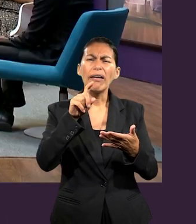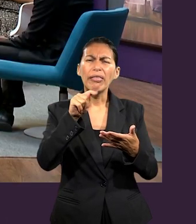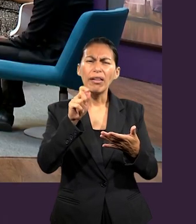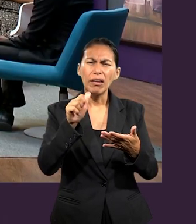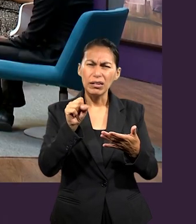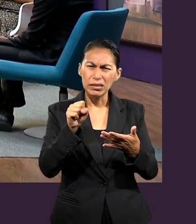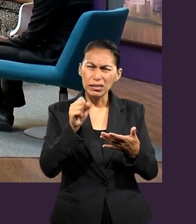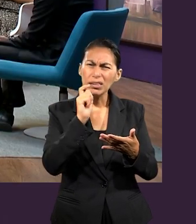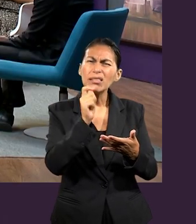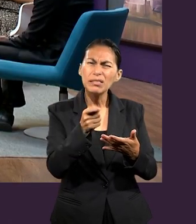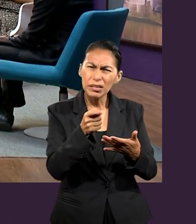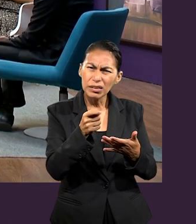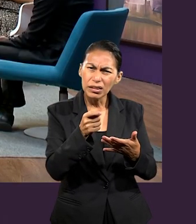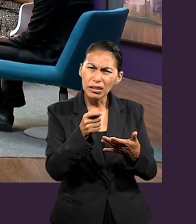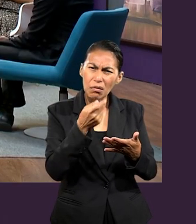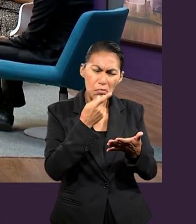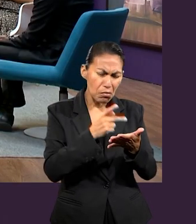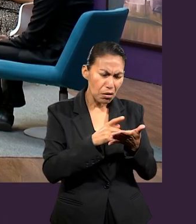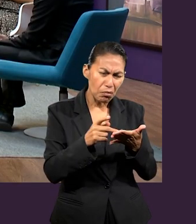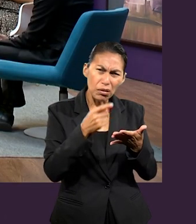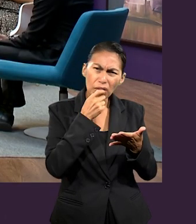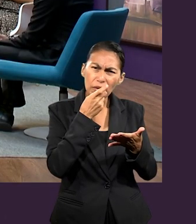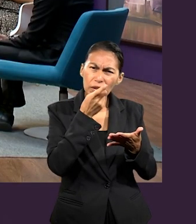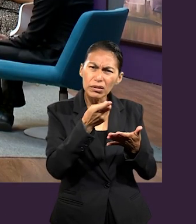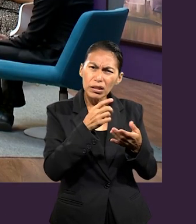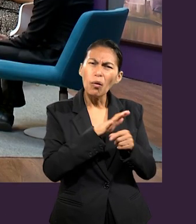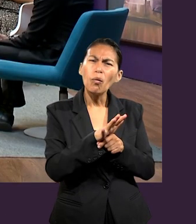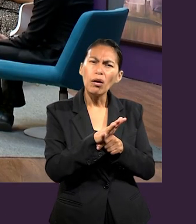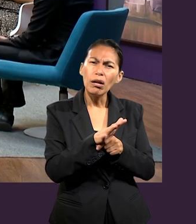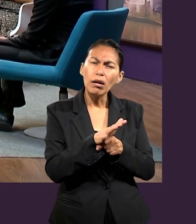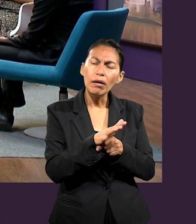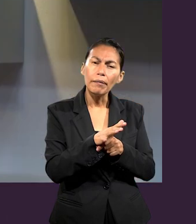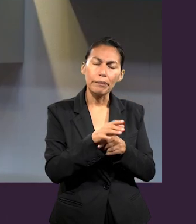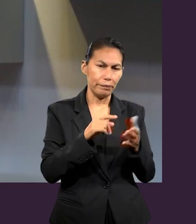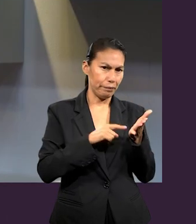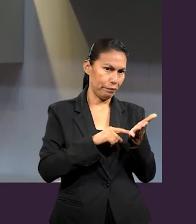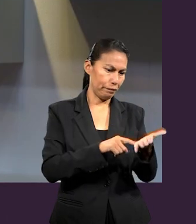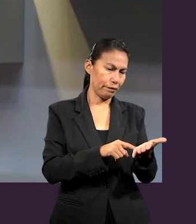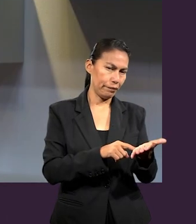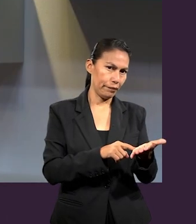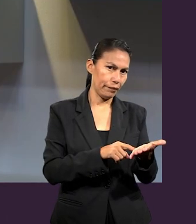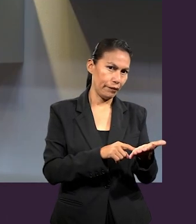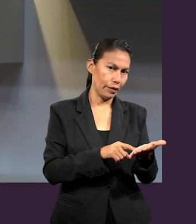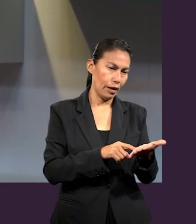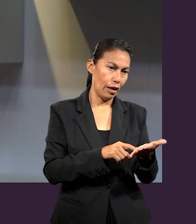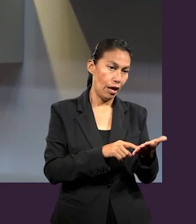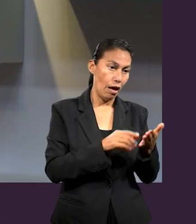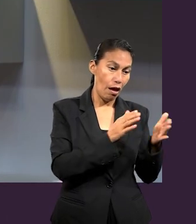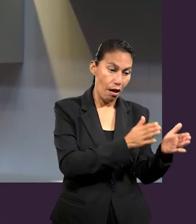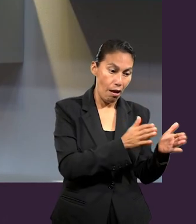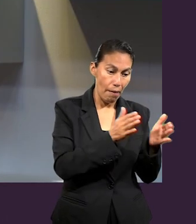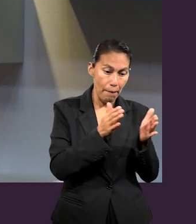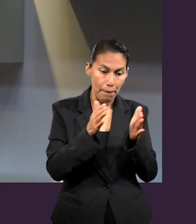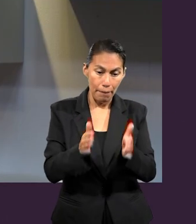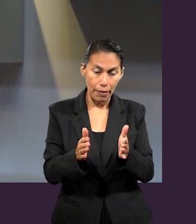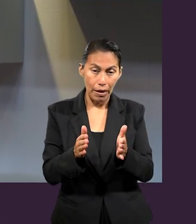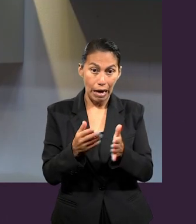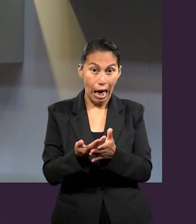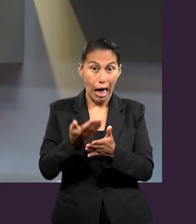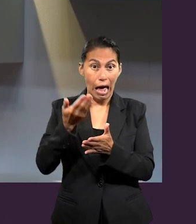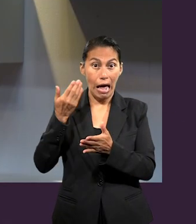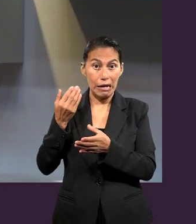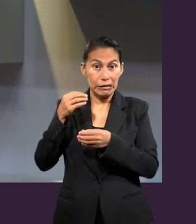Las etiquetas que el apóstol Pablo menciona están en la primera parte del día martes. Dice, el plan que había